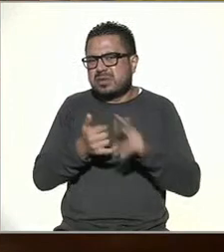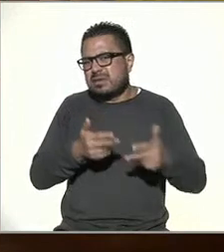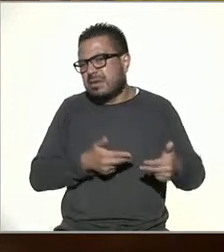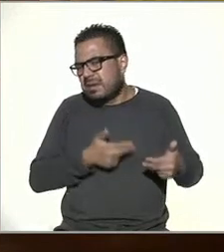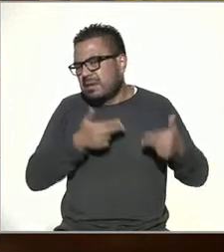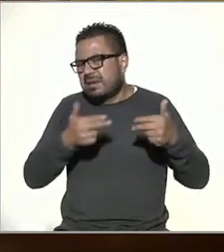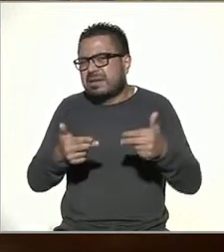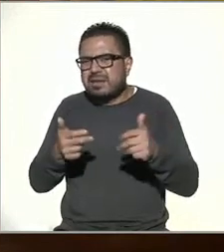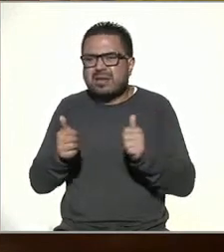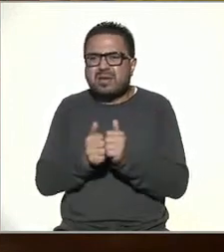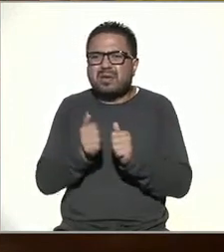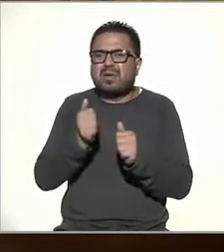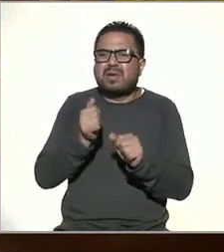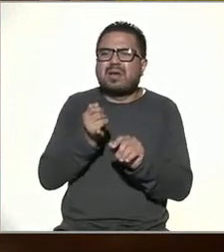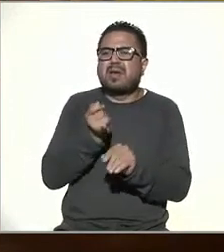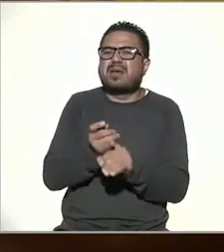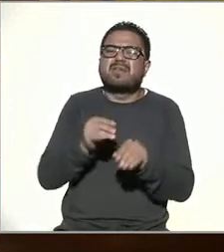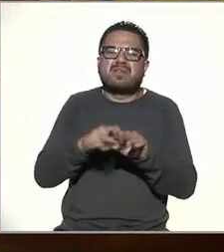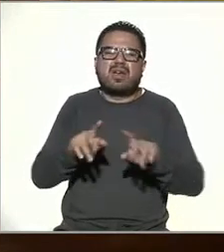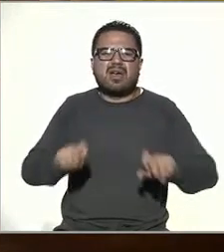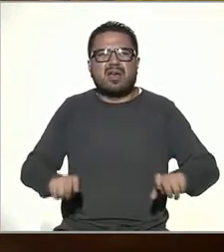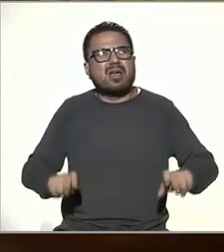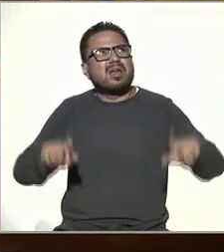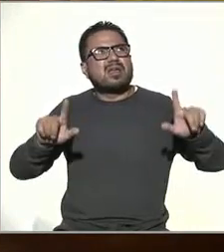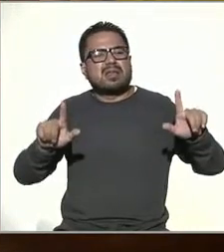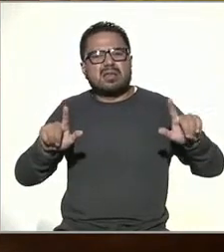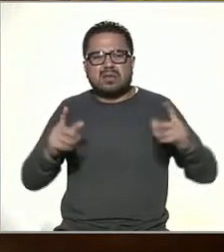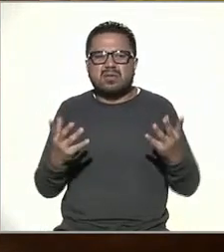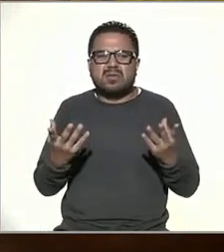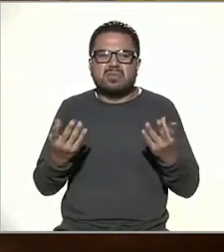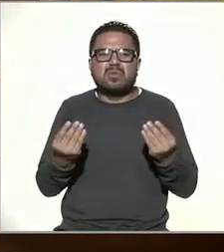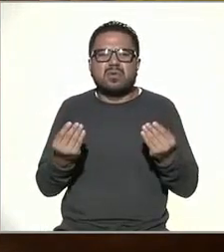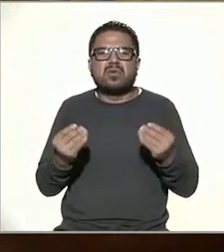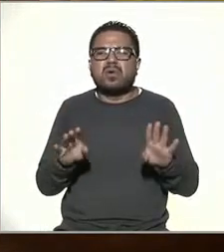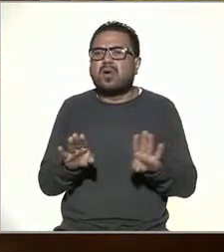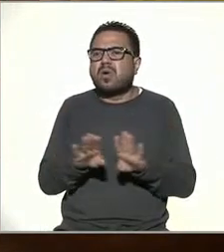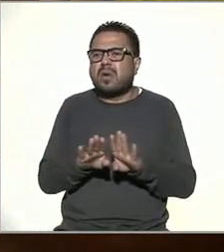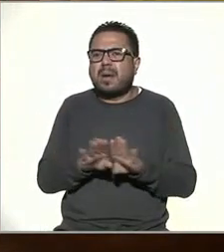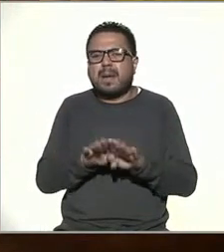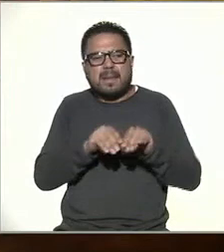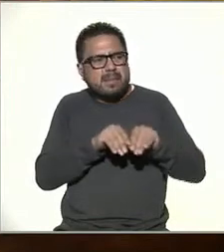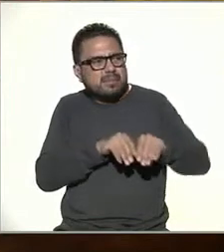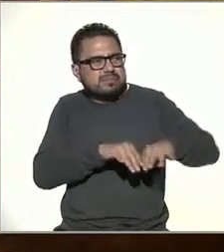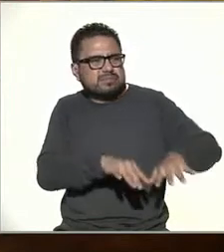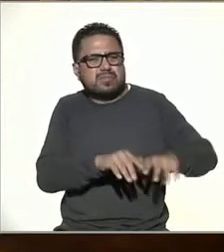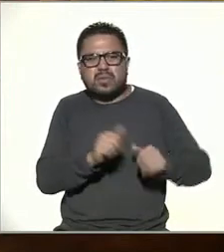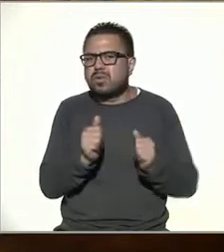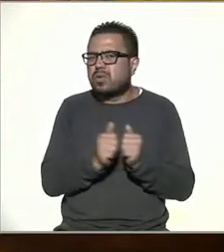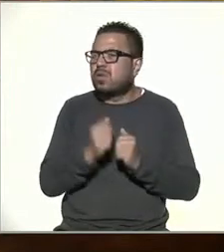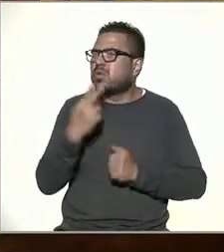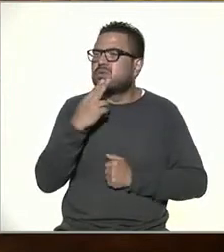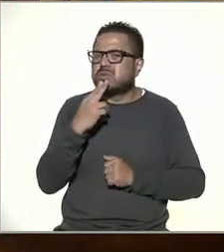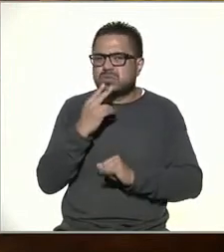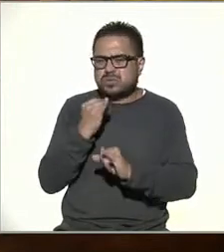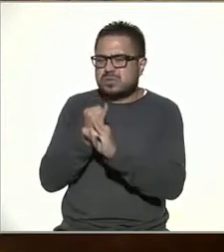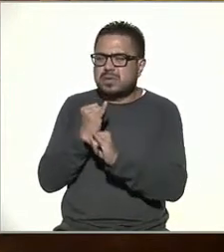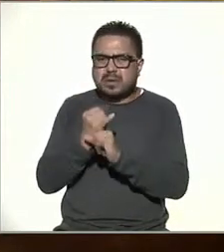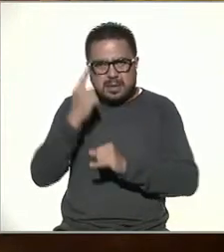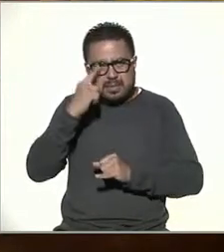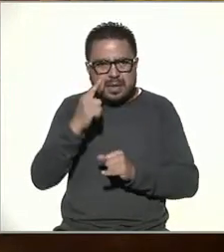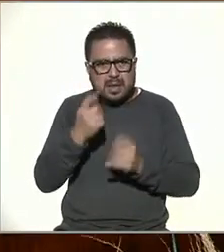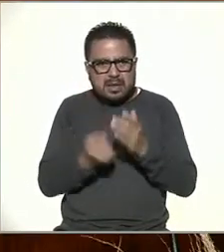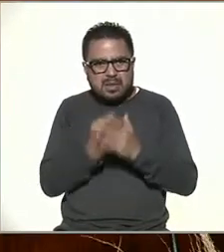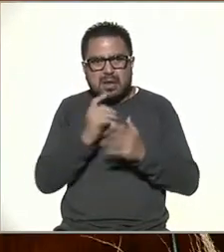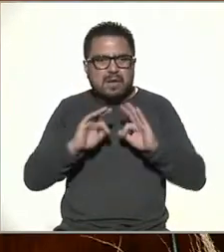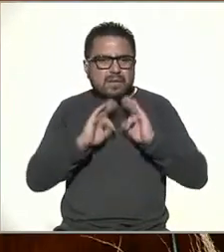de contenido ¿qué tanto impacto está teniendo el uso de internet para estas